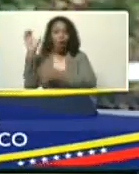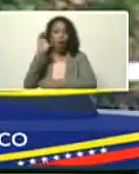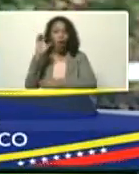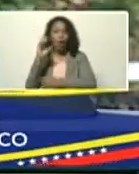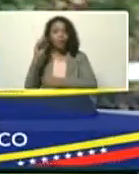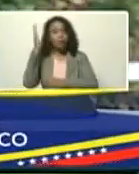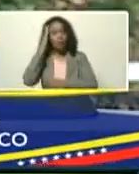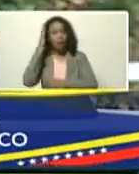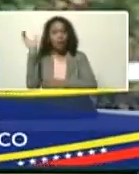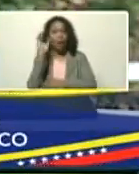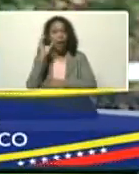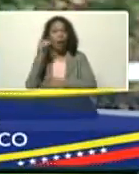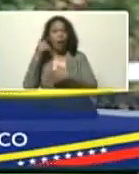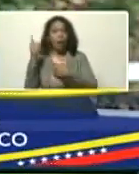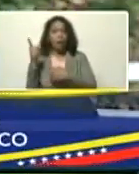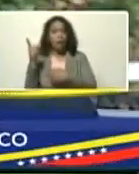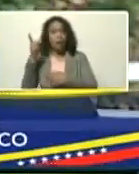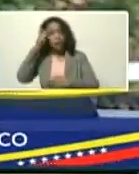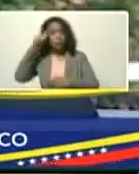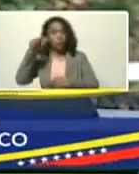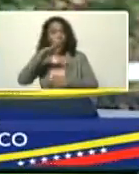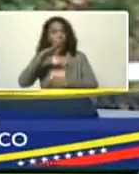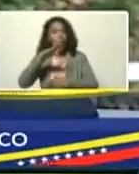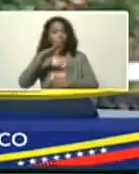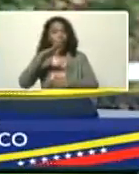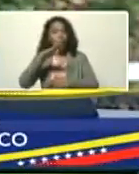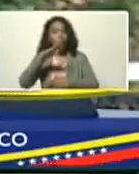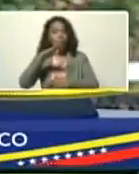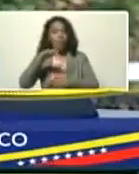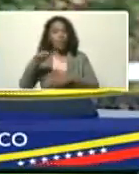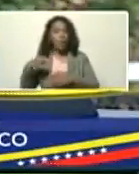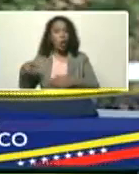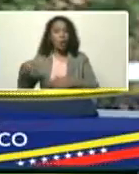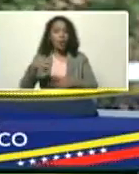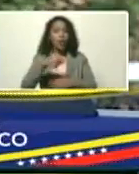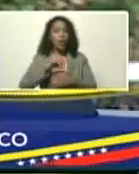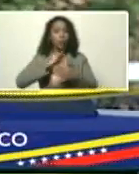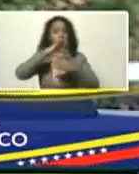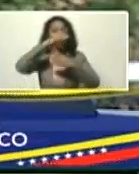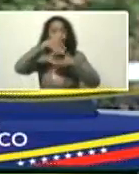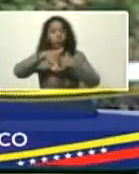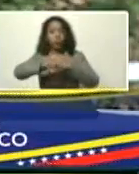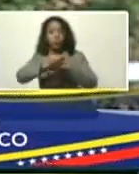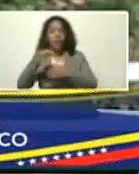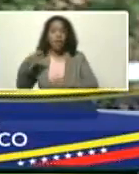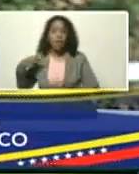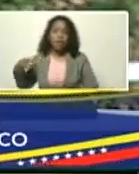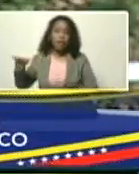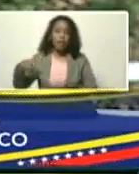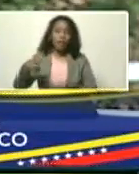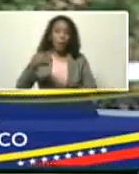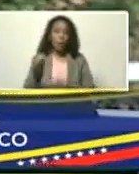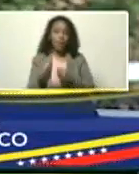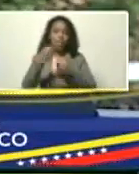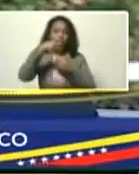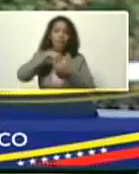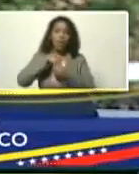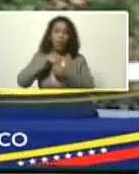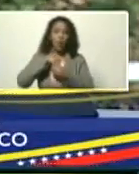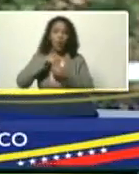sabe que Caracas, era la ciudad de los manantiales, decenas de manantiales, internos,